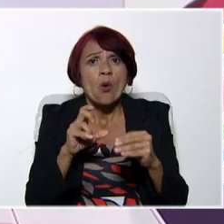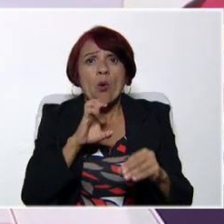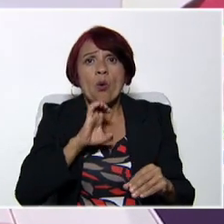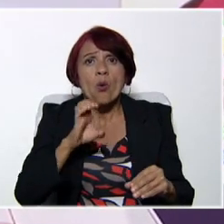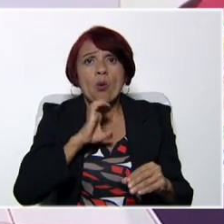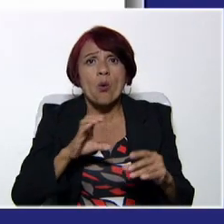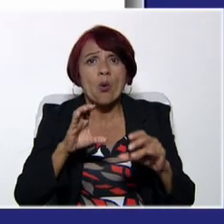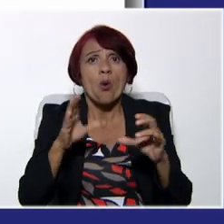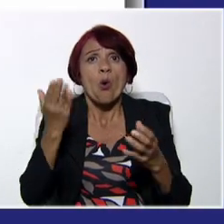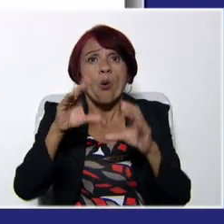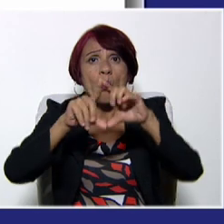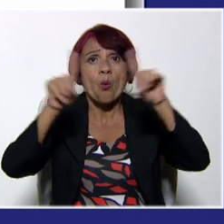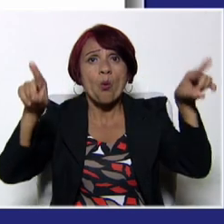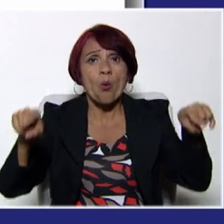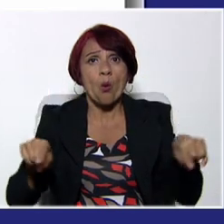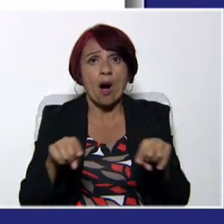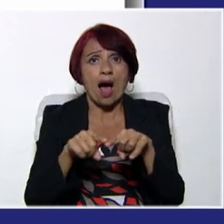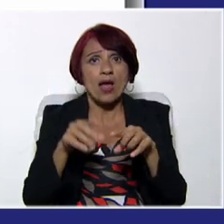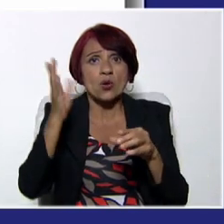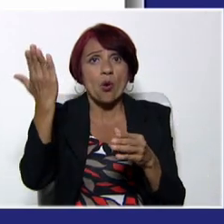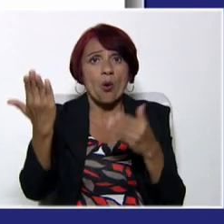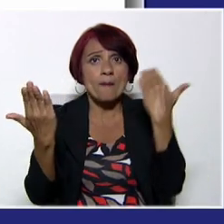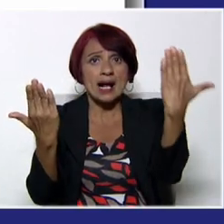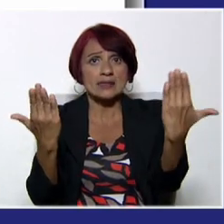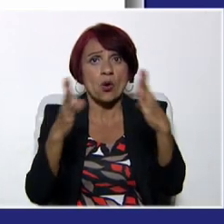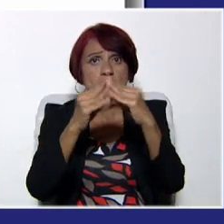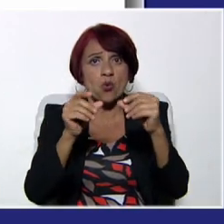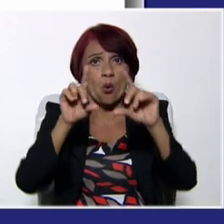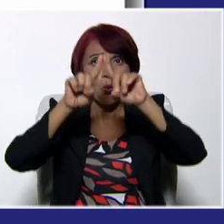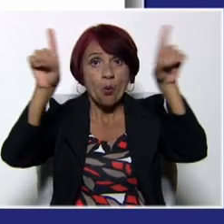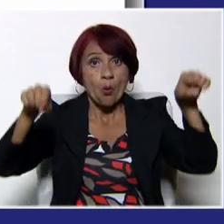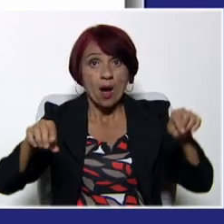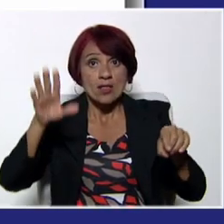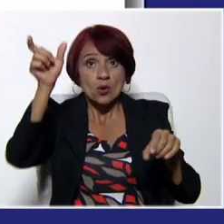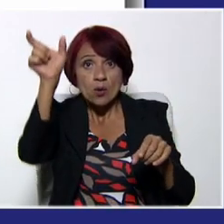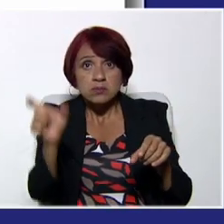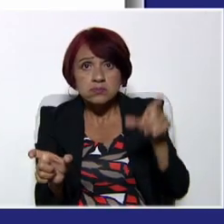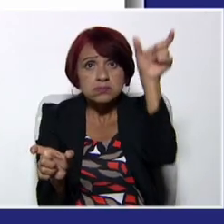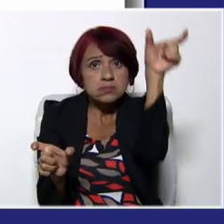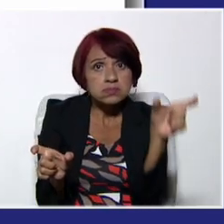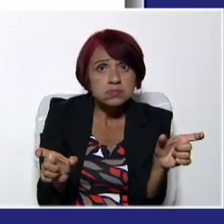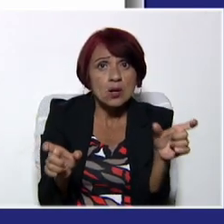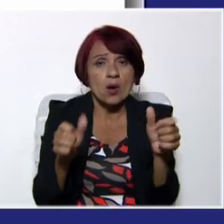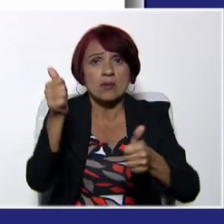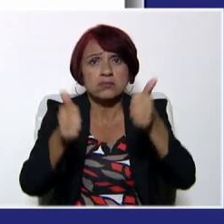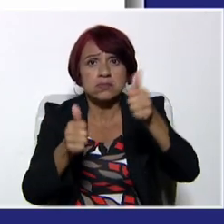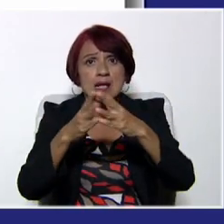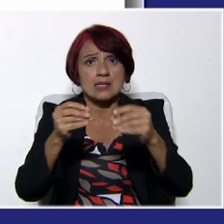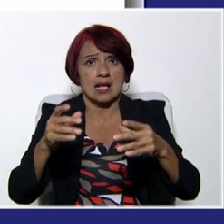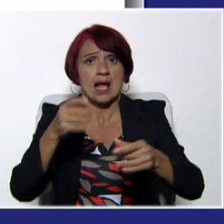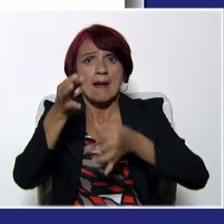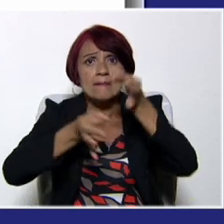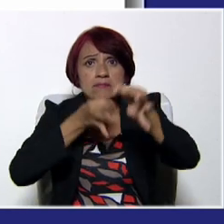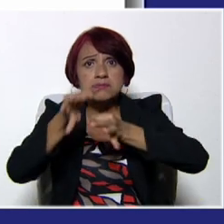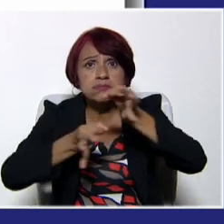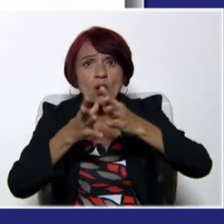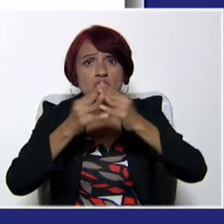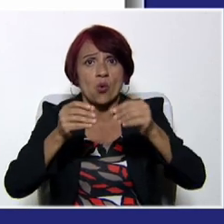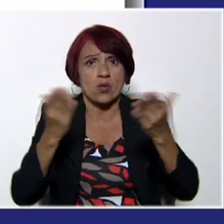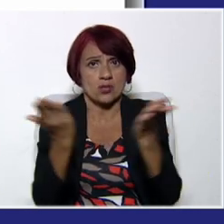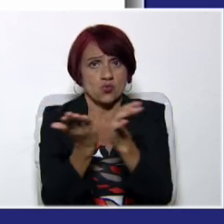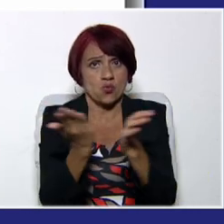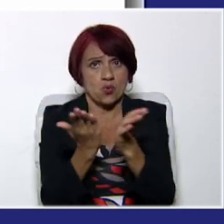cuadro comparativo. Cuando nosotros hablamos de un cuadro comparativo es necesario dar la explicación a nuestro